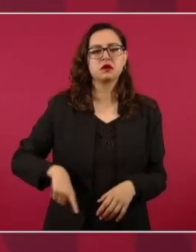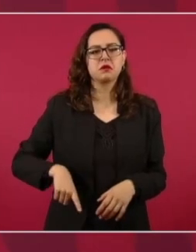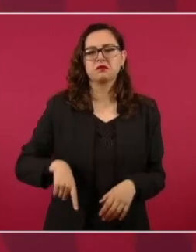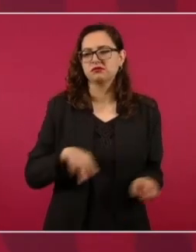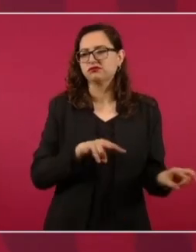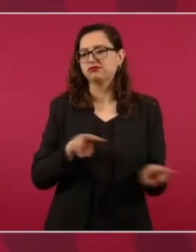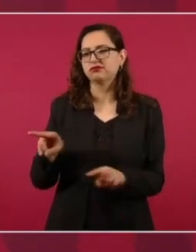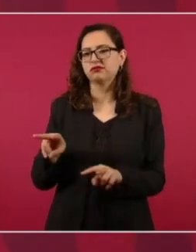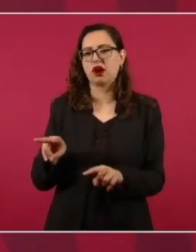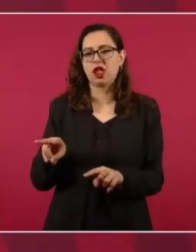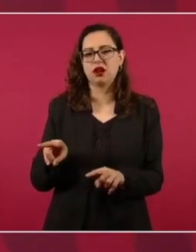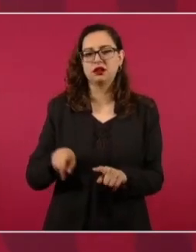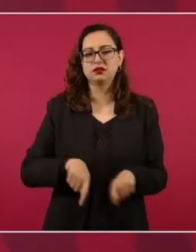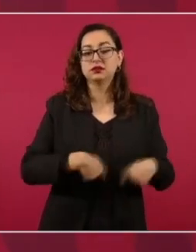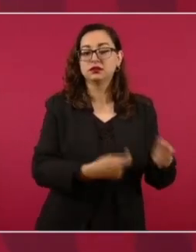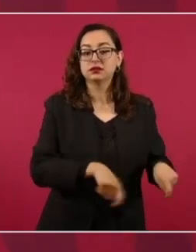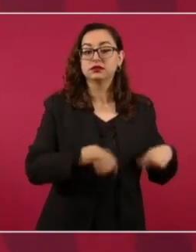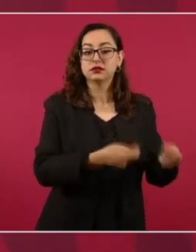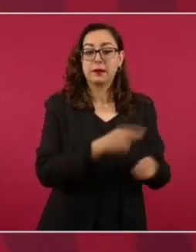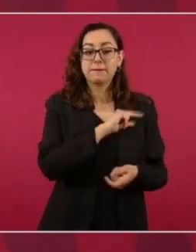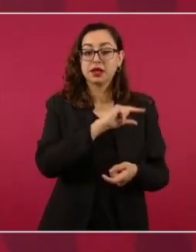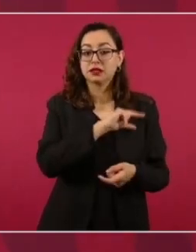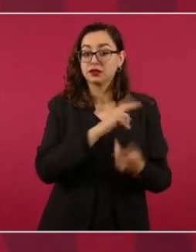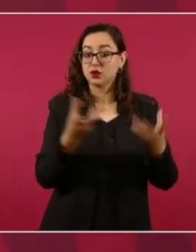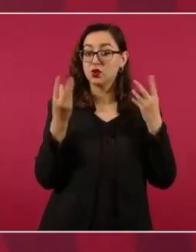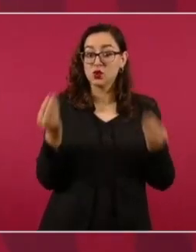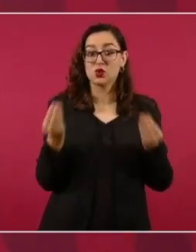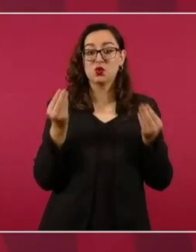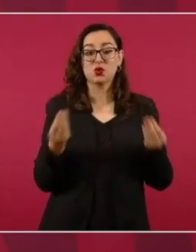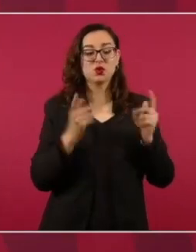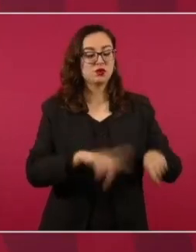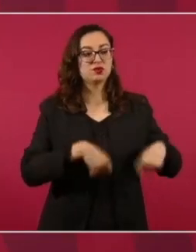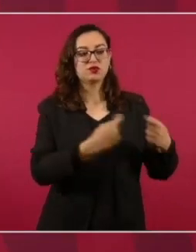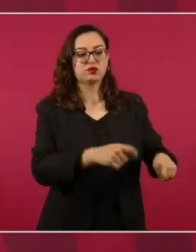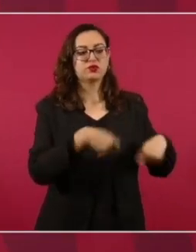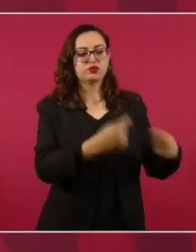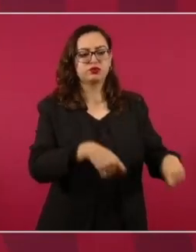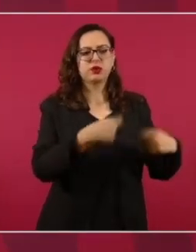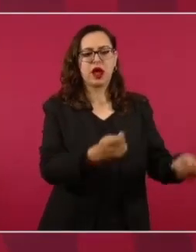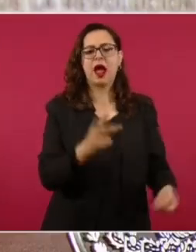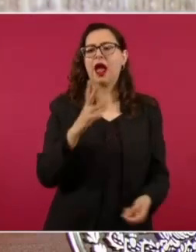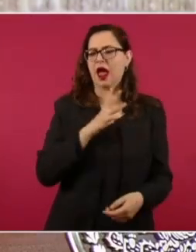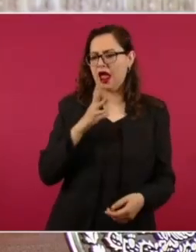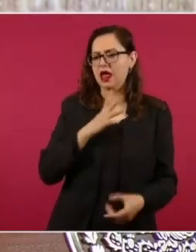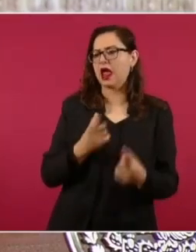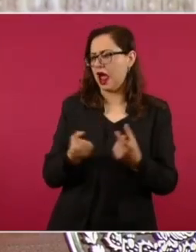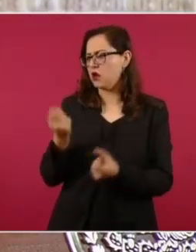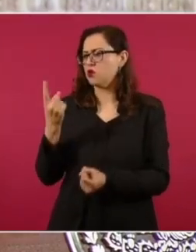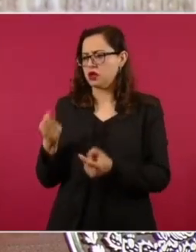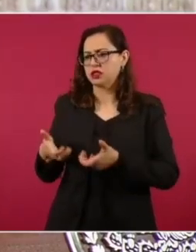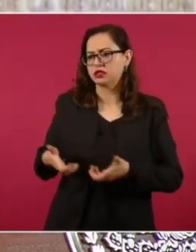las libres, pero se les tiene que